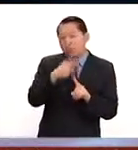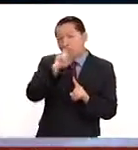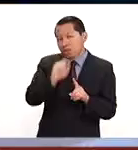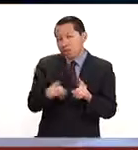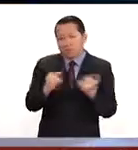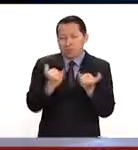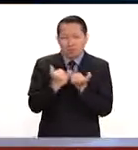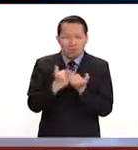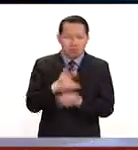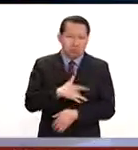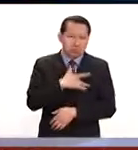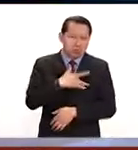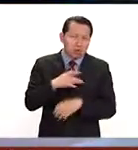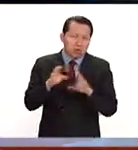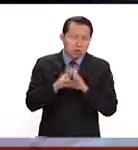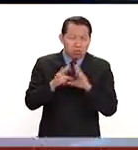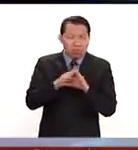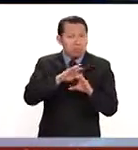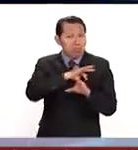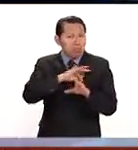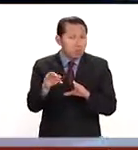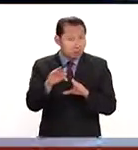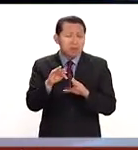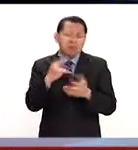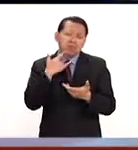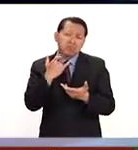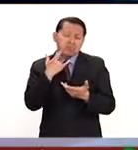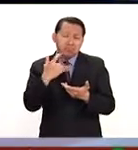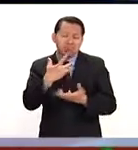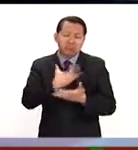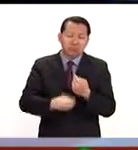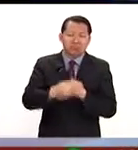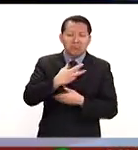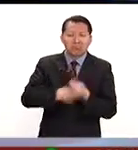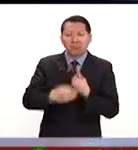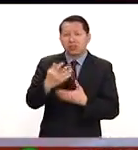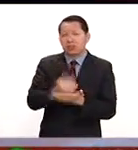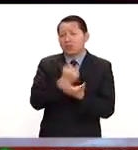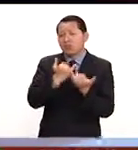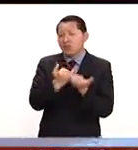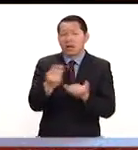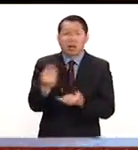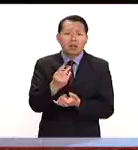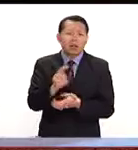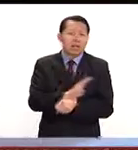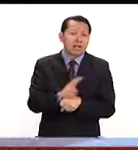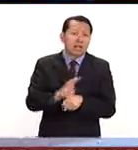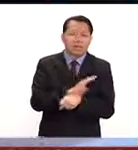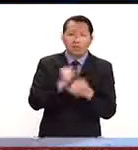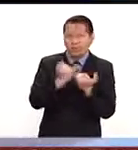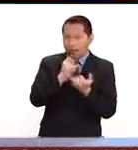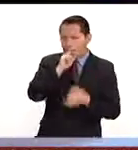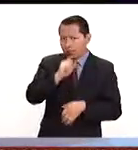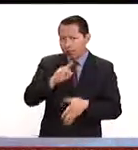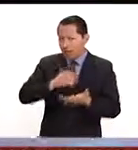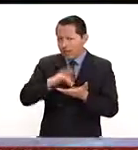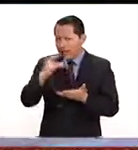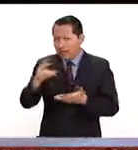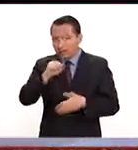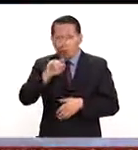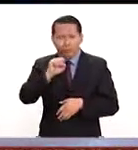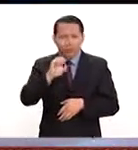esto se puede hacer un trato de ganar, ganar, donde ambas partes salgan con beneficios. Agradecemos mucho a José López Zamorano,